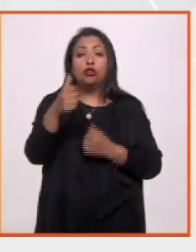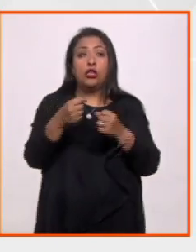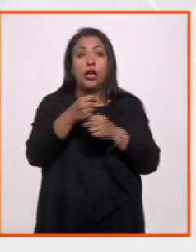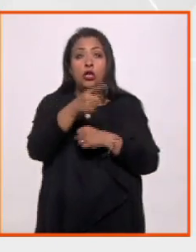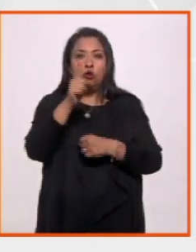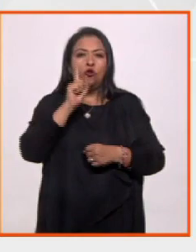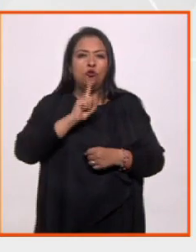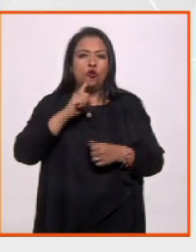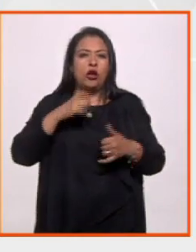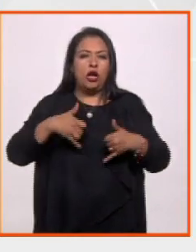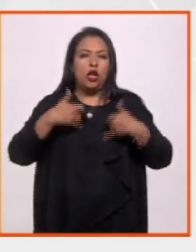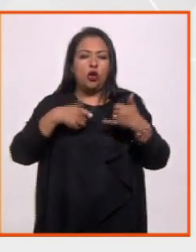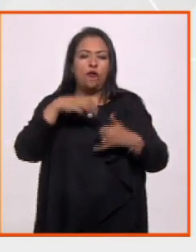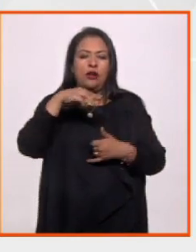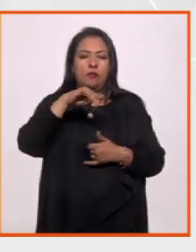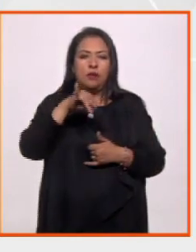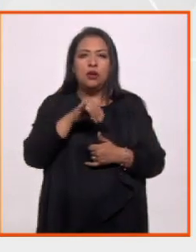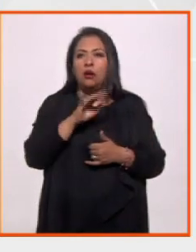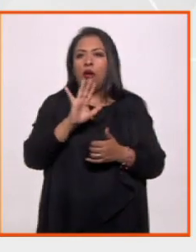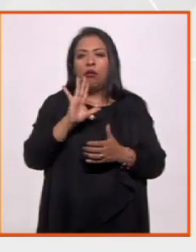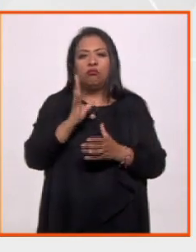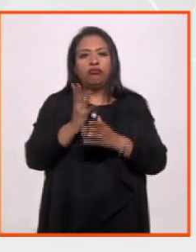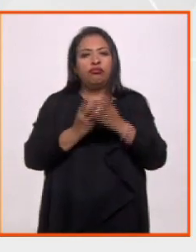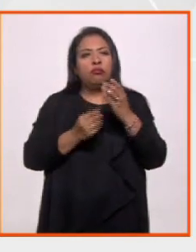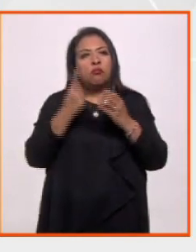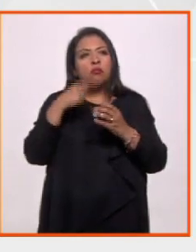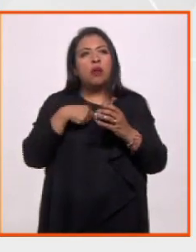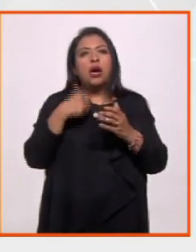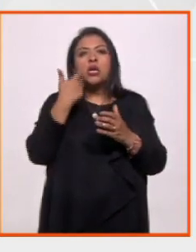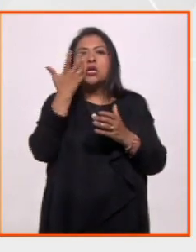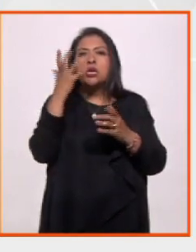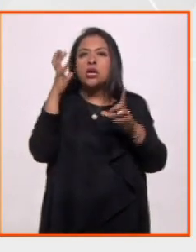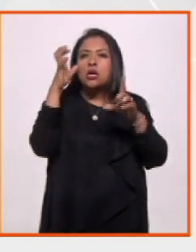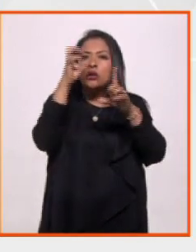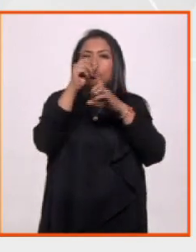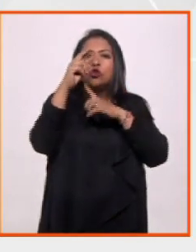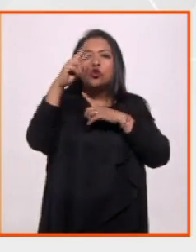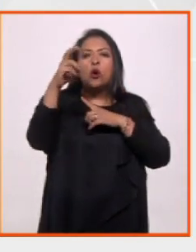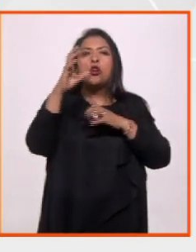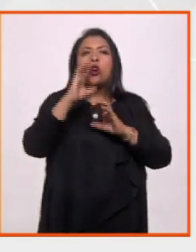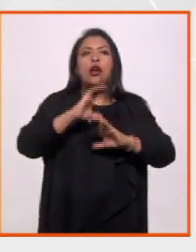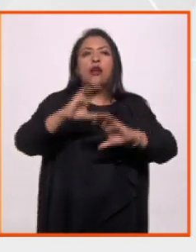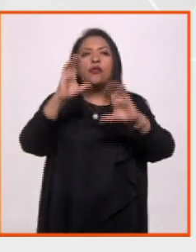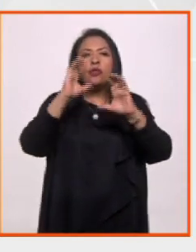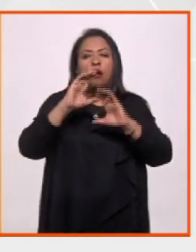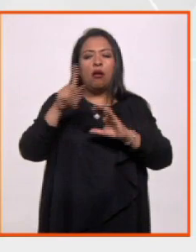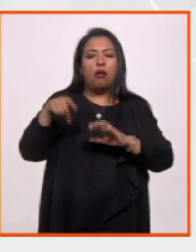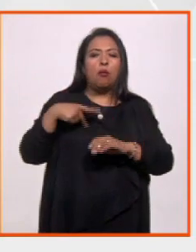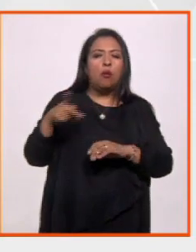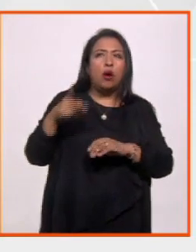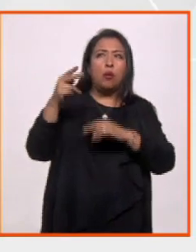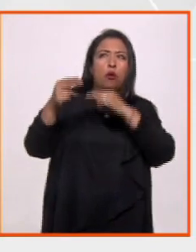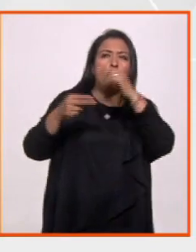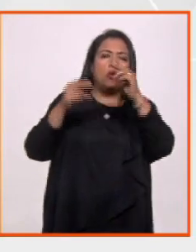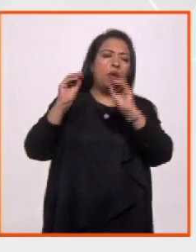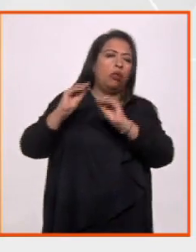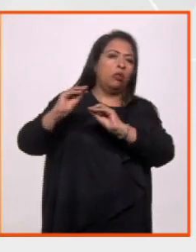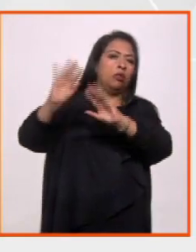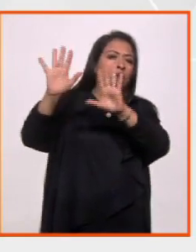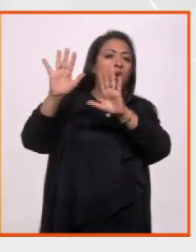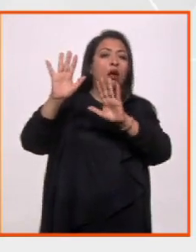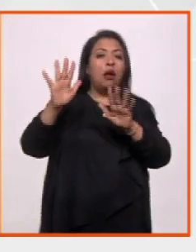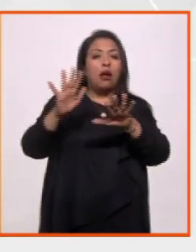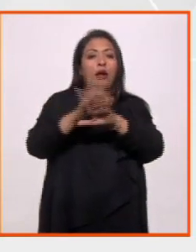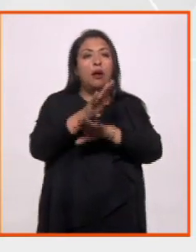joven Mije dejó su comunidad para seguir su sueño de ser cantante. Dejó las montañas y las nubes de su tierra y las